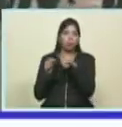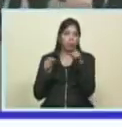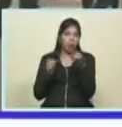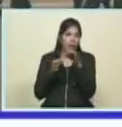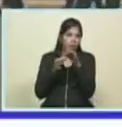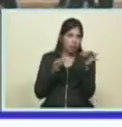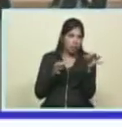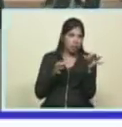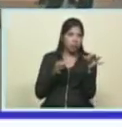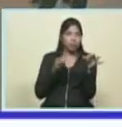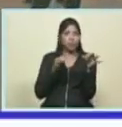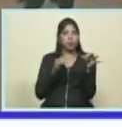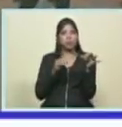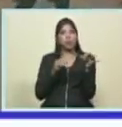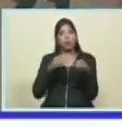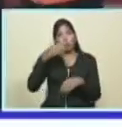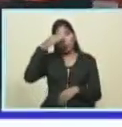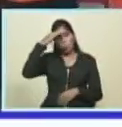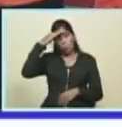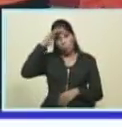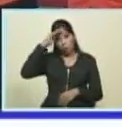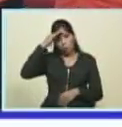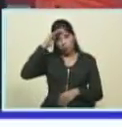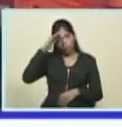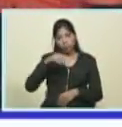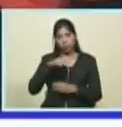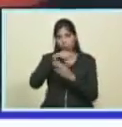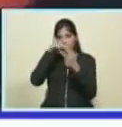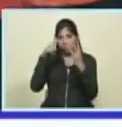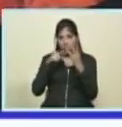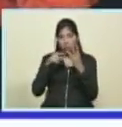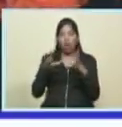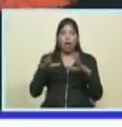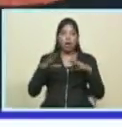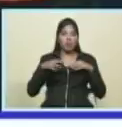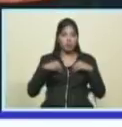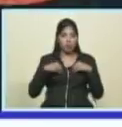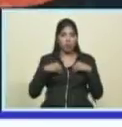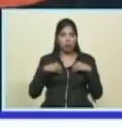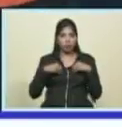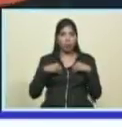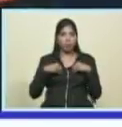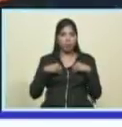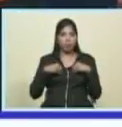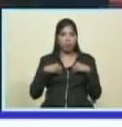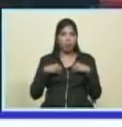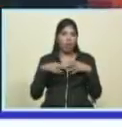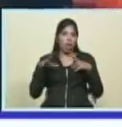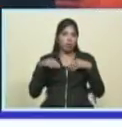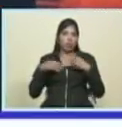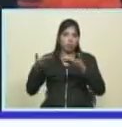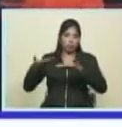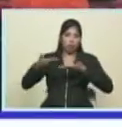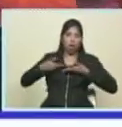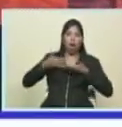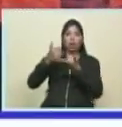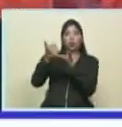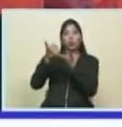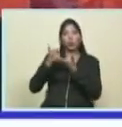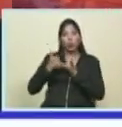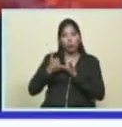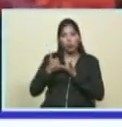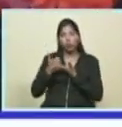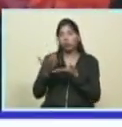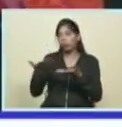y de Cuba haber aceptado la inmediata ayuda y el apoyo solidario